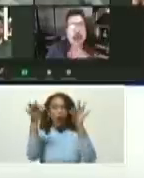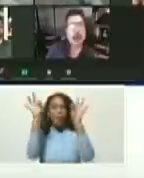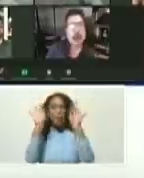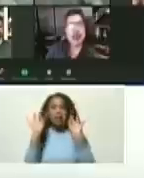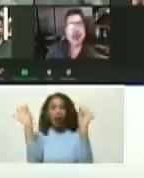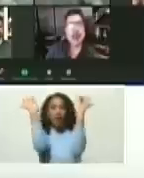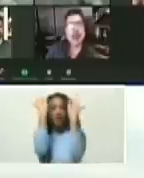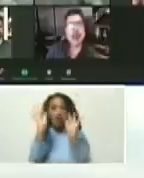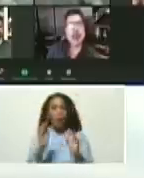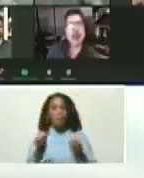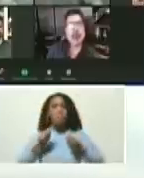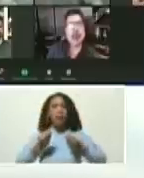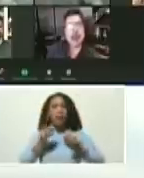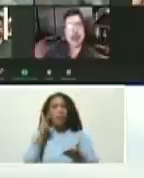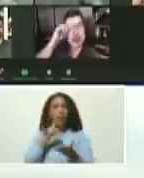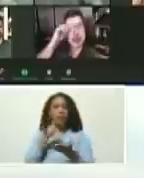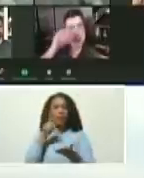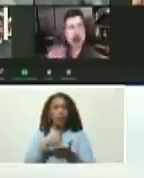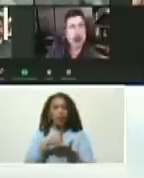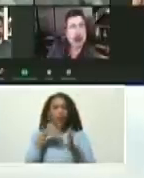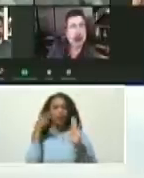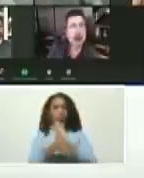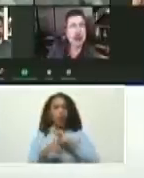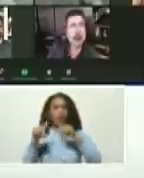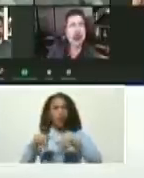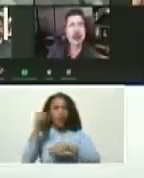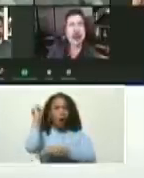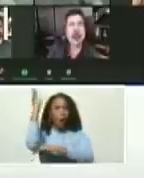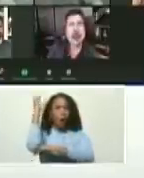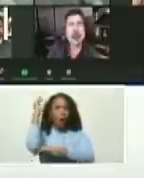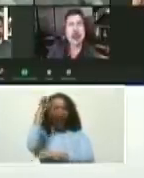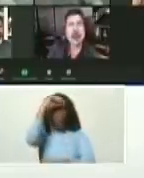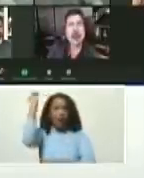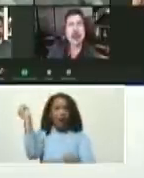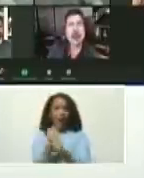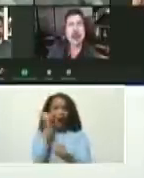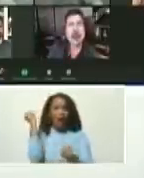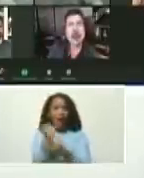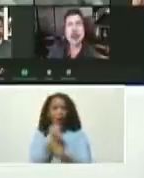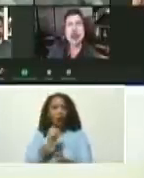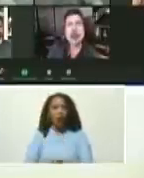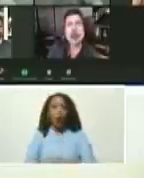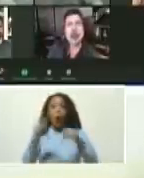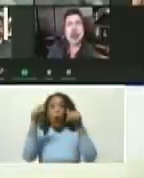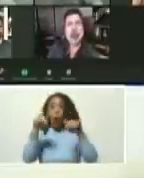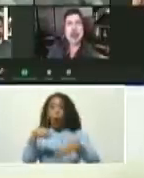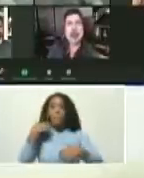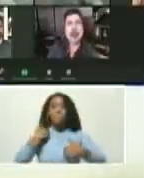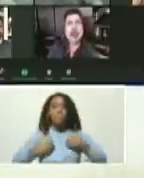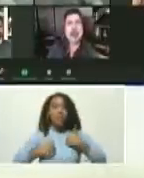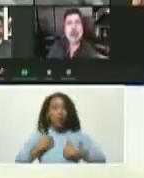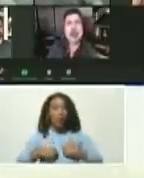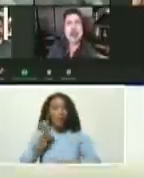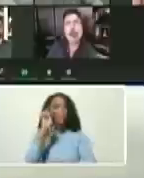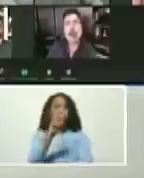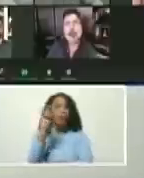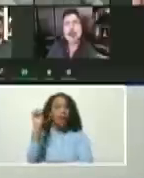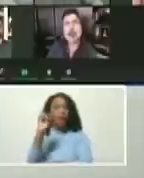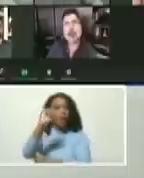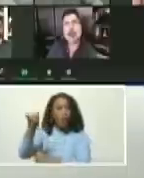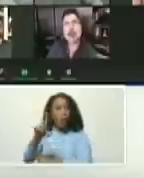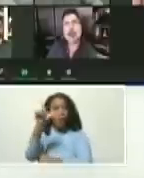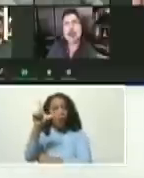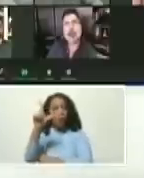para que participen de esta jornada de trabajo. Hoy, miércoles 20 de julio,